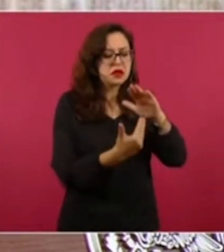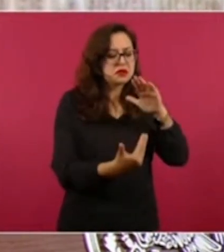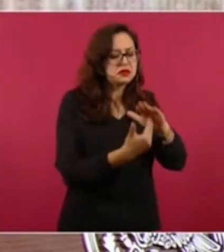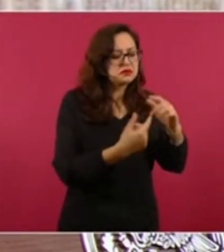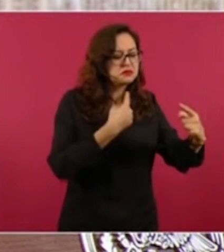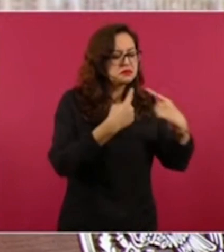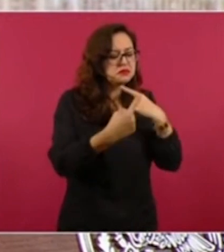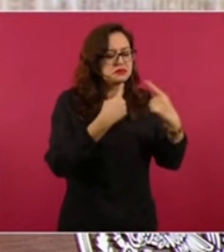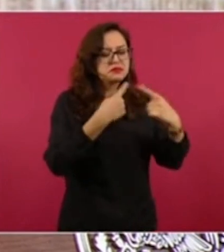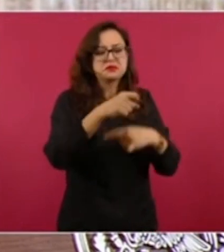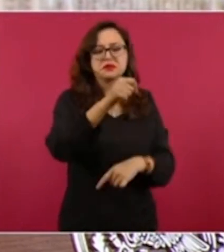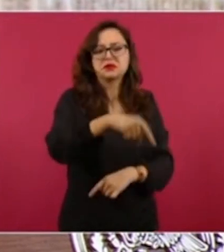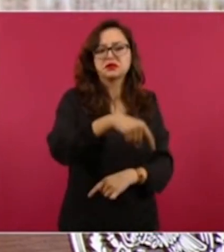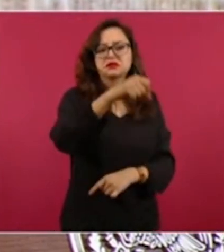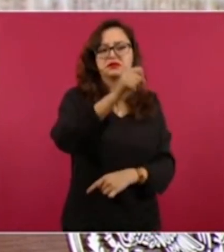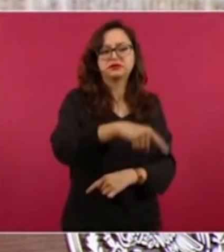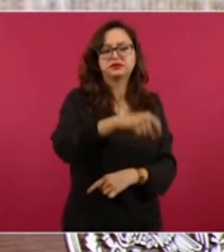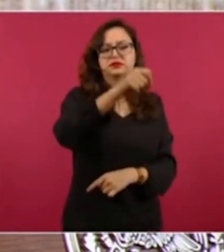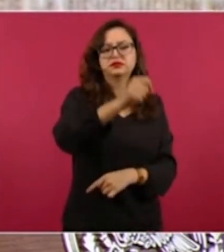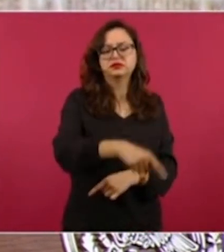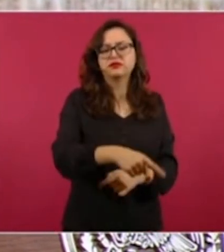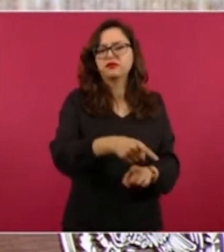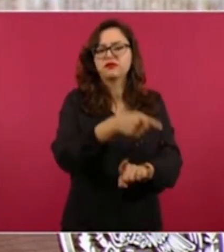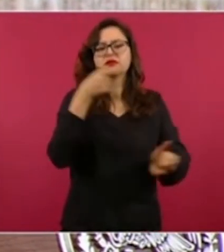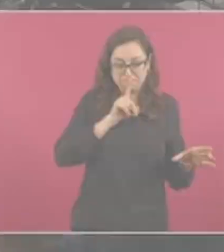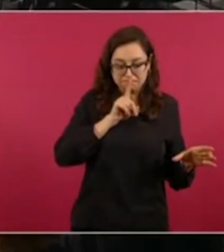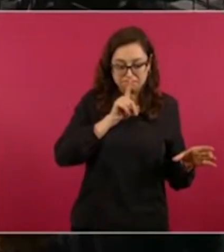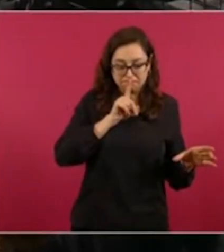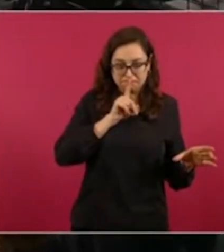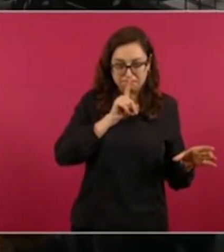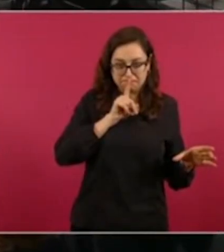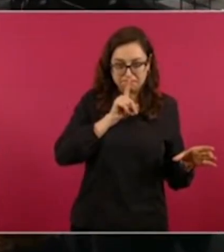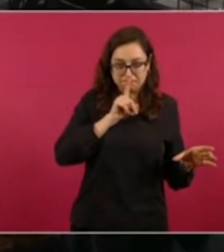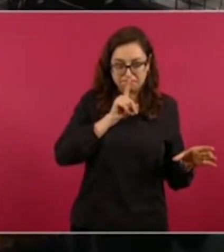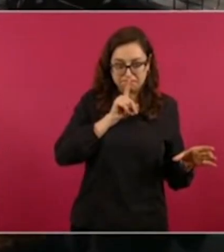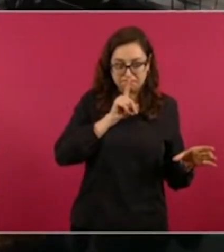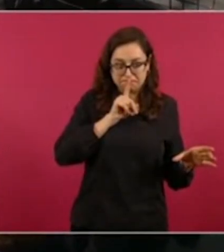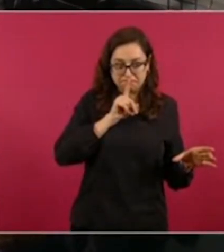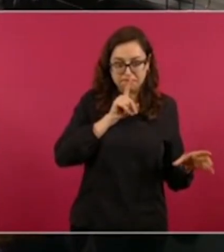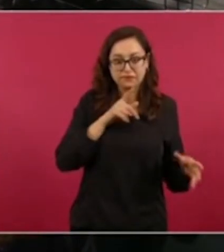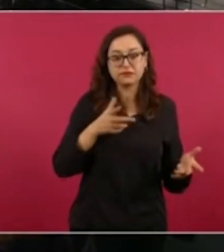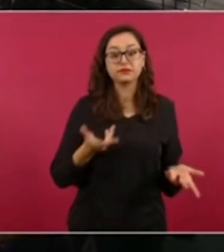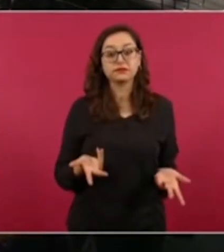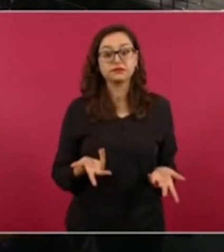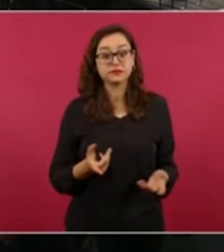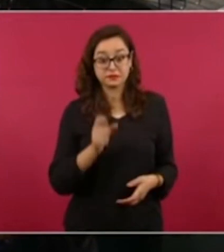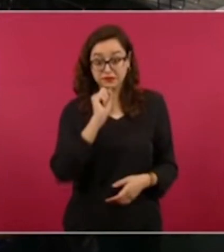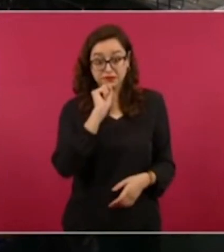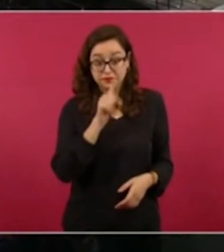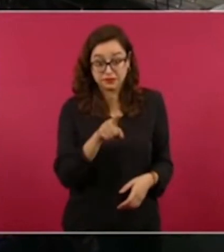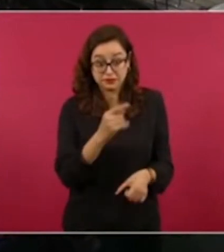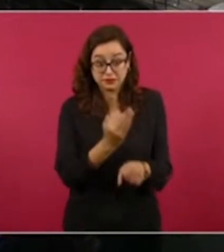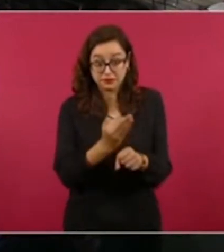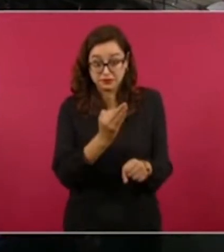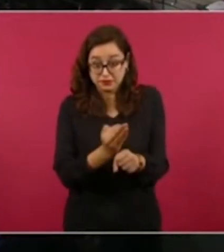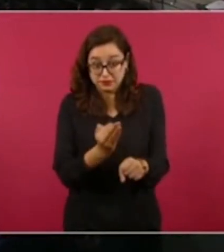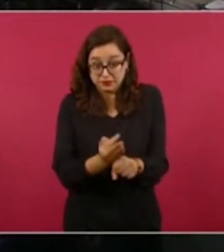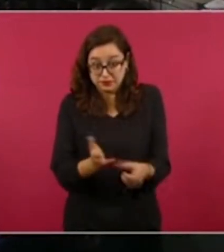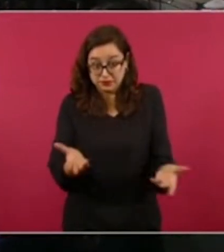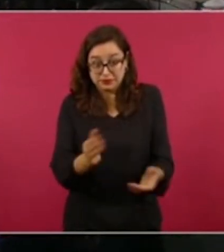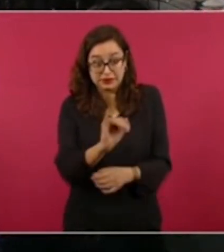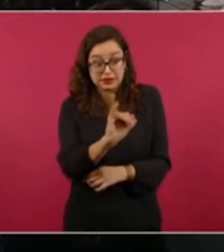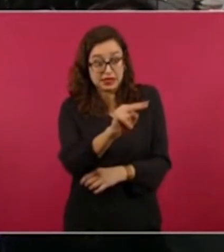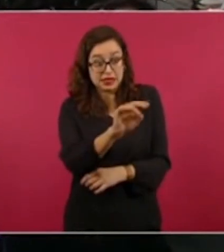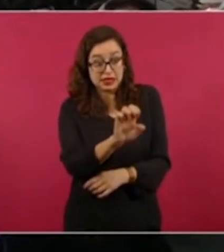a atacarnos? Debería ser un escándalo el que